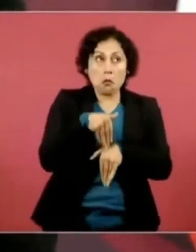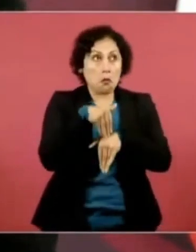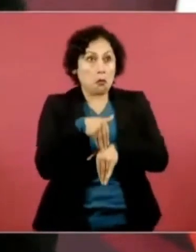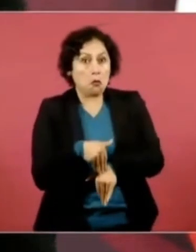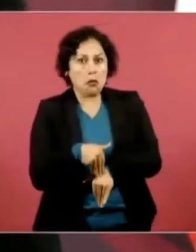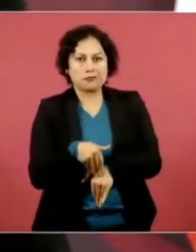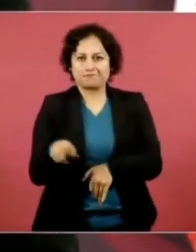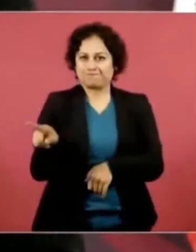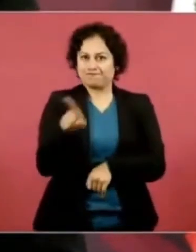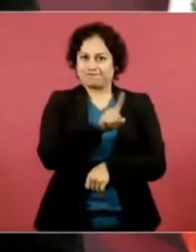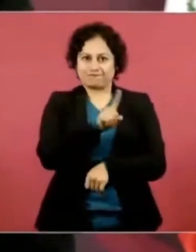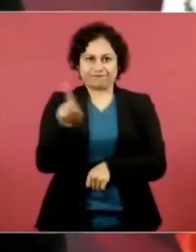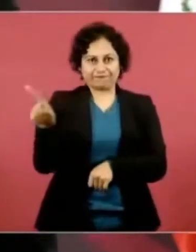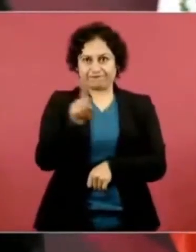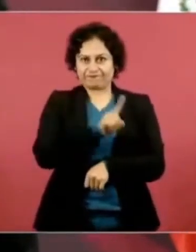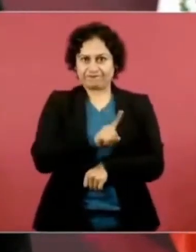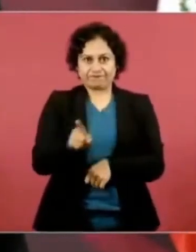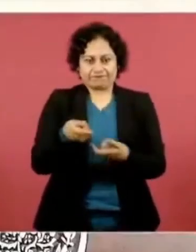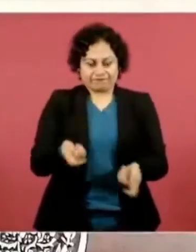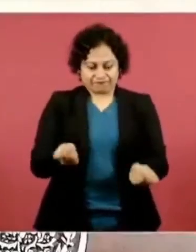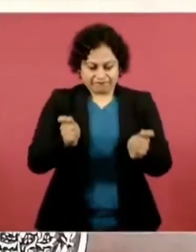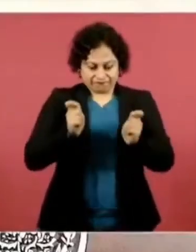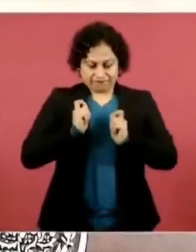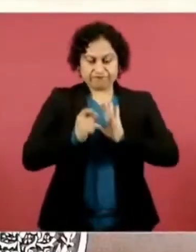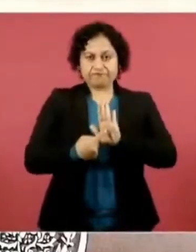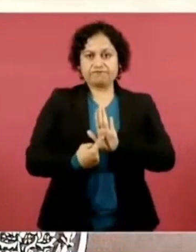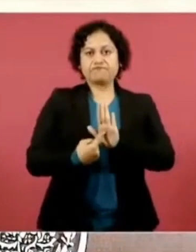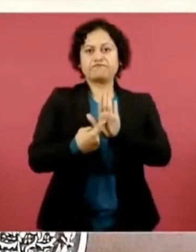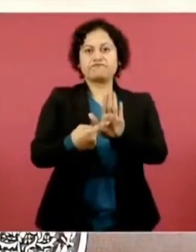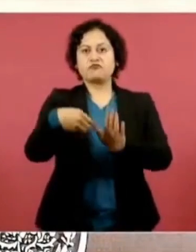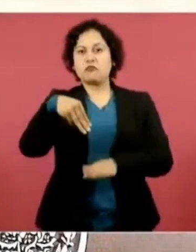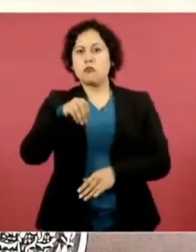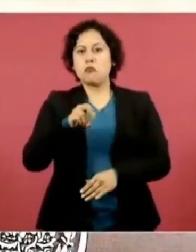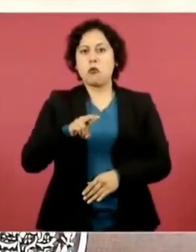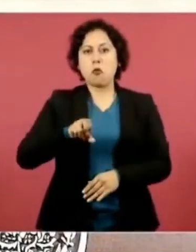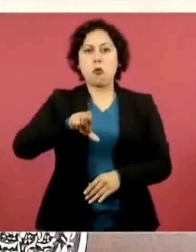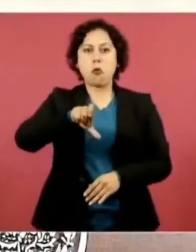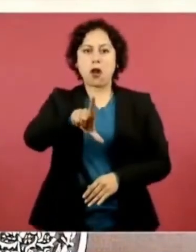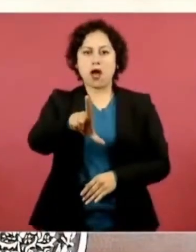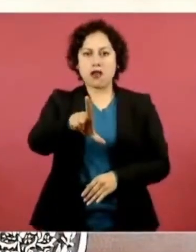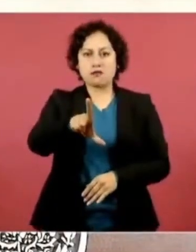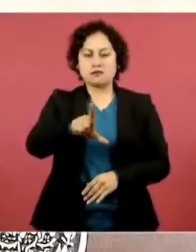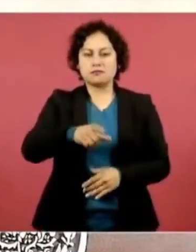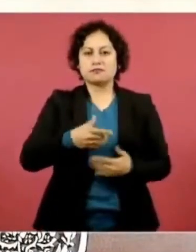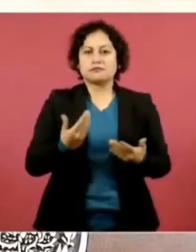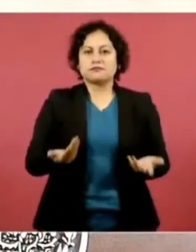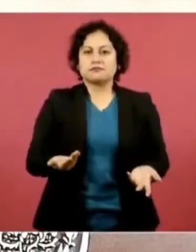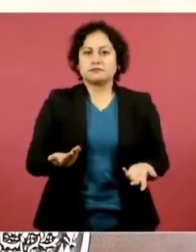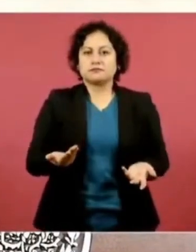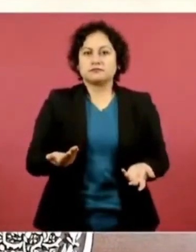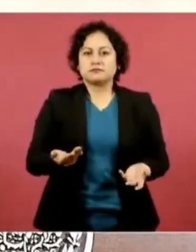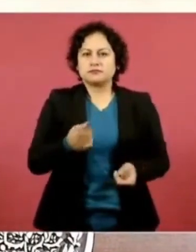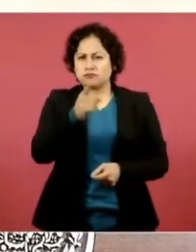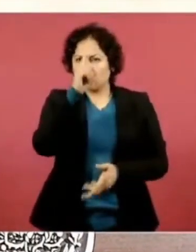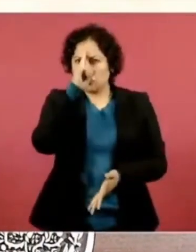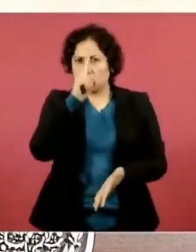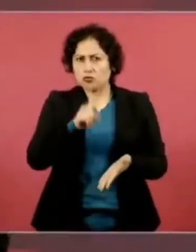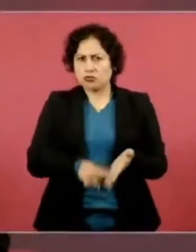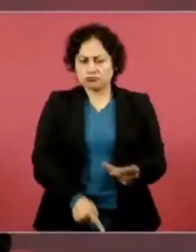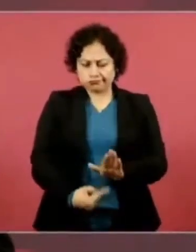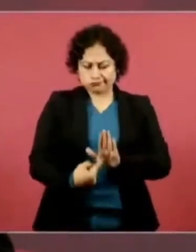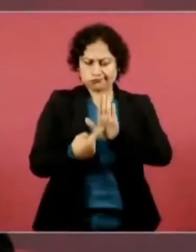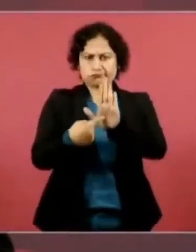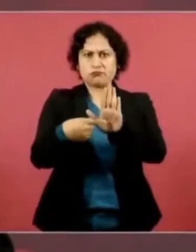Queremos mantener autoridad moral, porque si no se tiene autoridad moral no se tiene autoridad